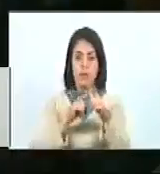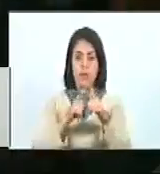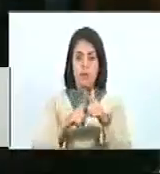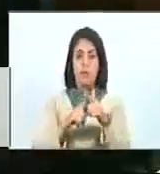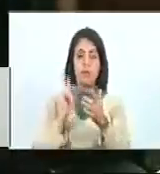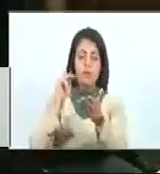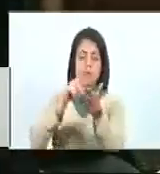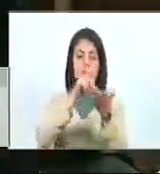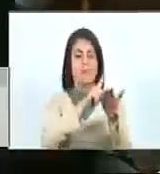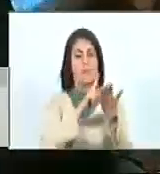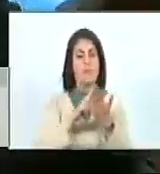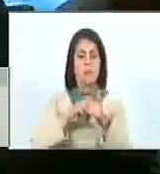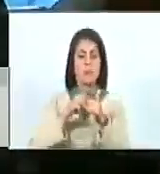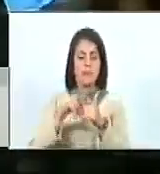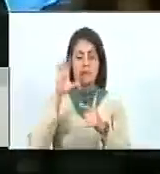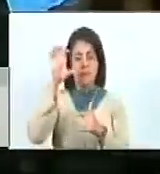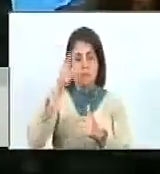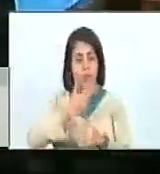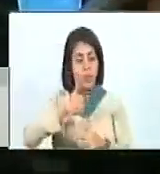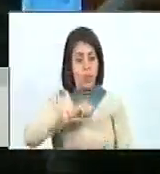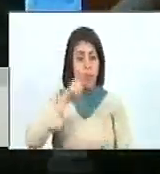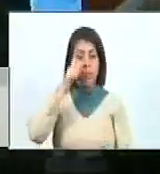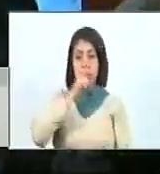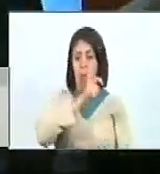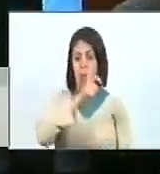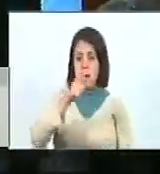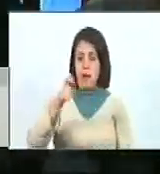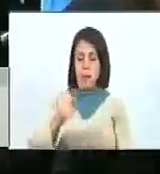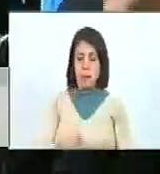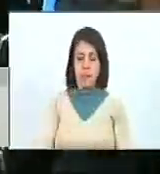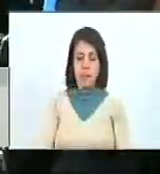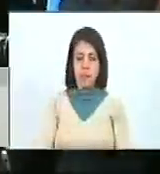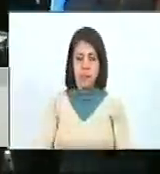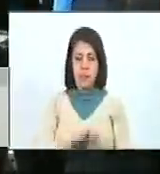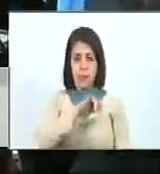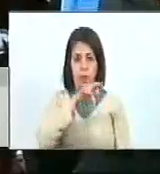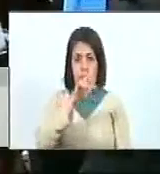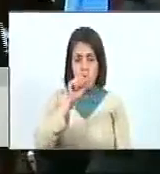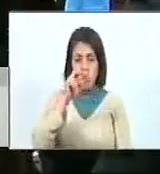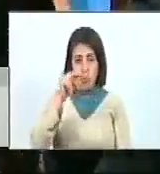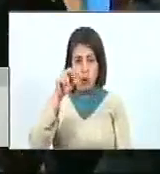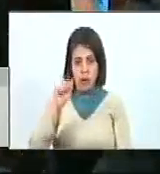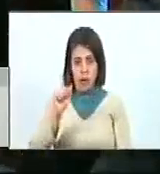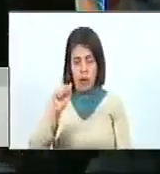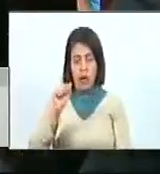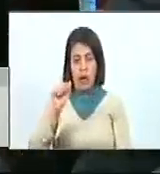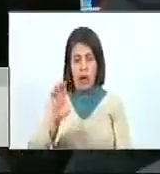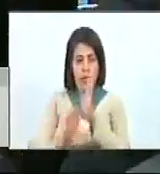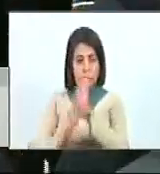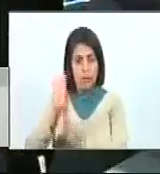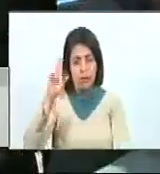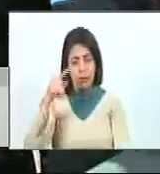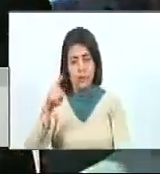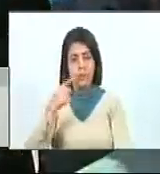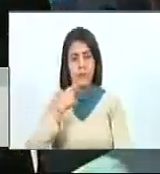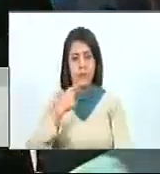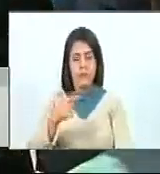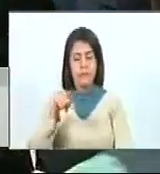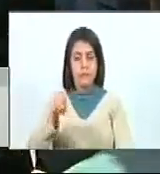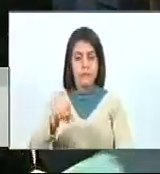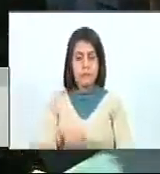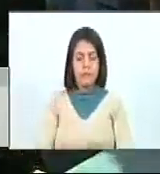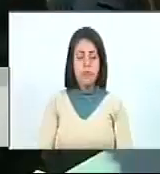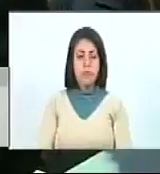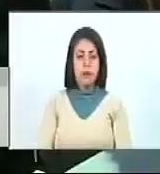protagonismo patriótico en nuestro pueblo. Juana Ramírez la avanzadora venía de